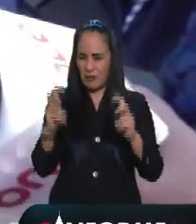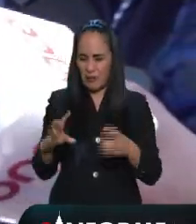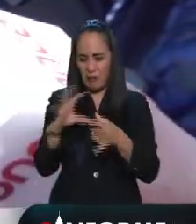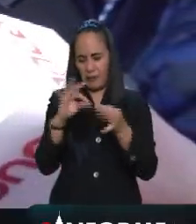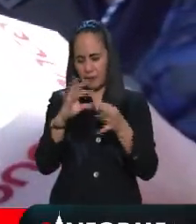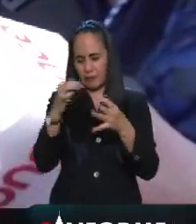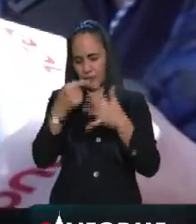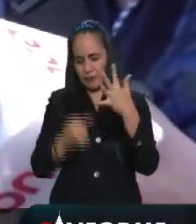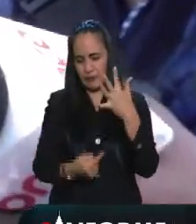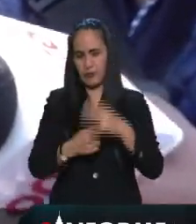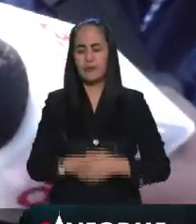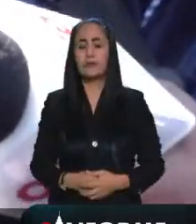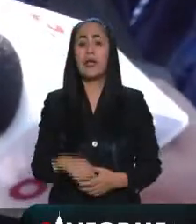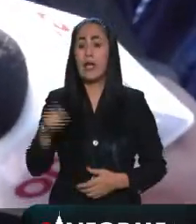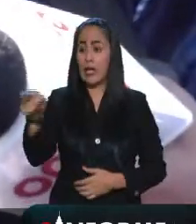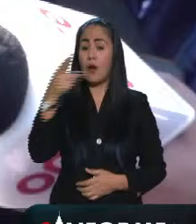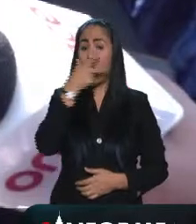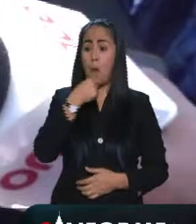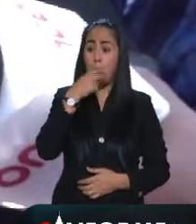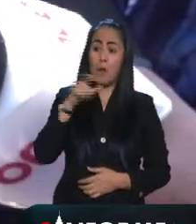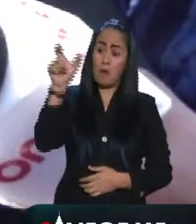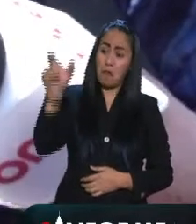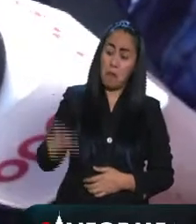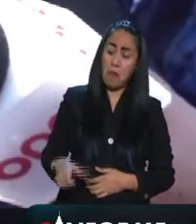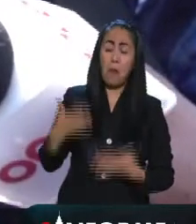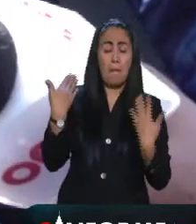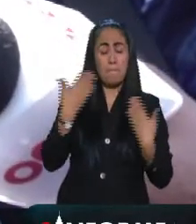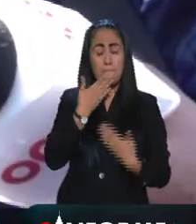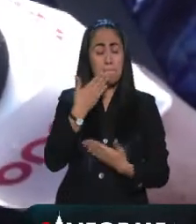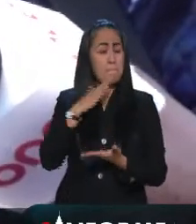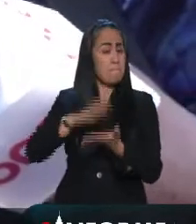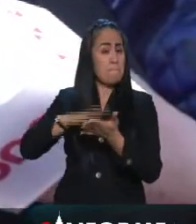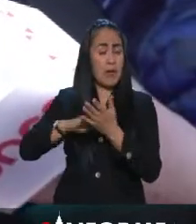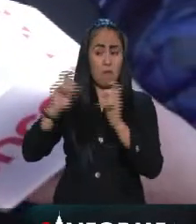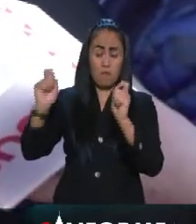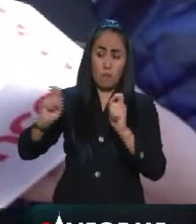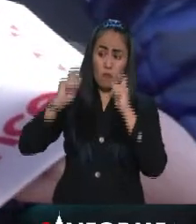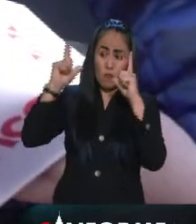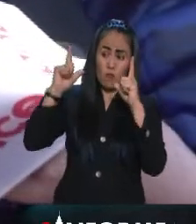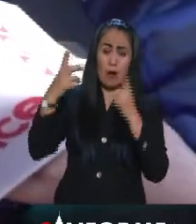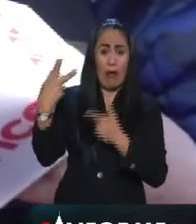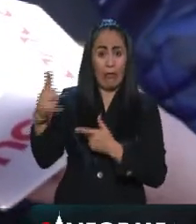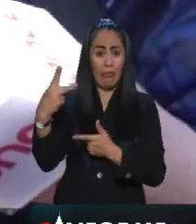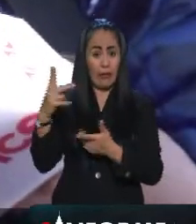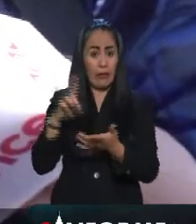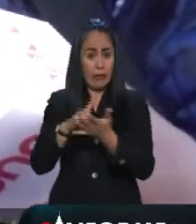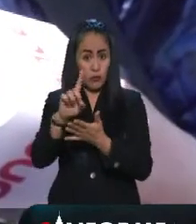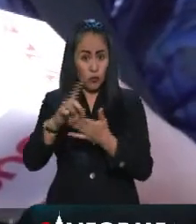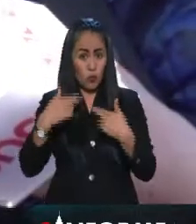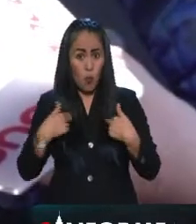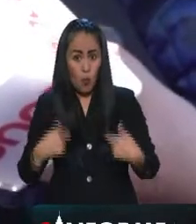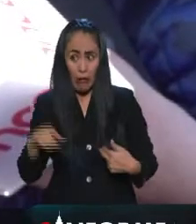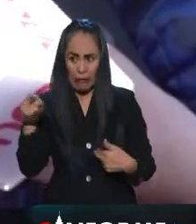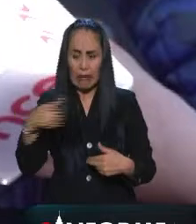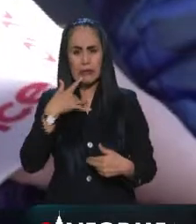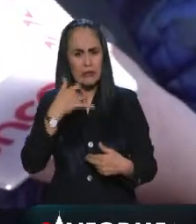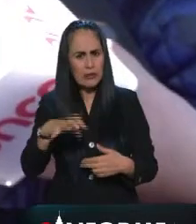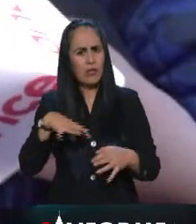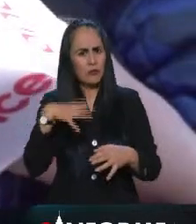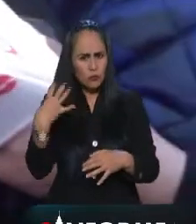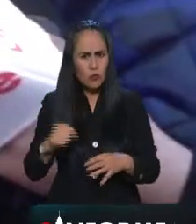es un hombre admirable realmente un hombre luchador por los derechos humanos por la igualdad